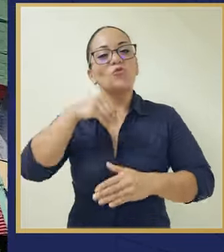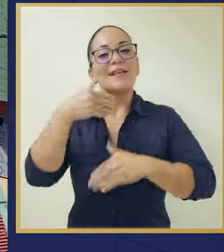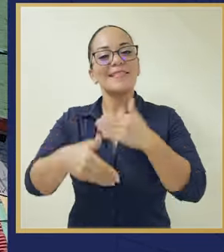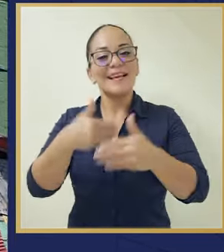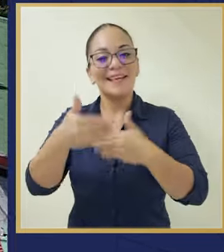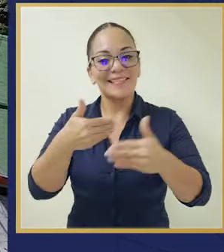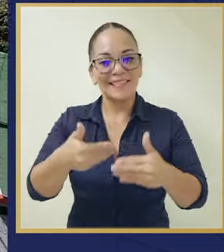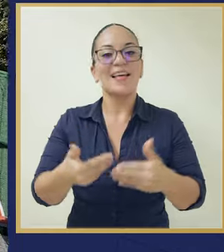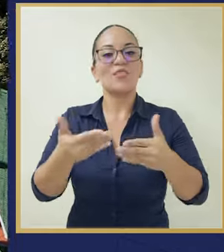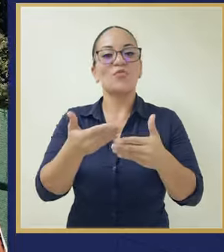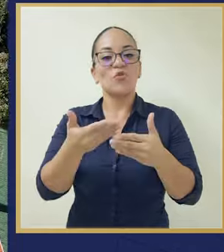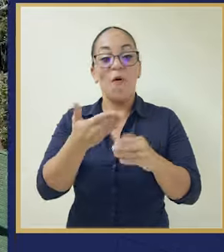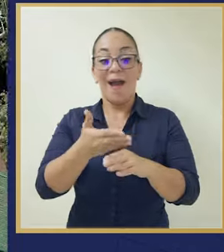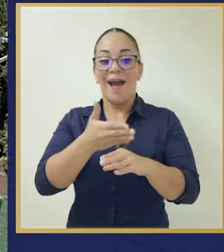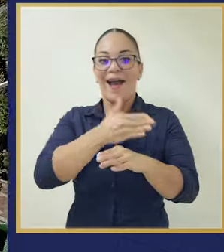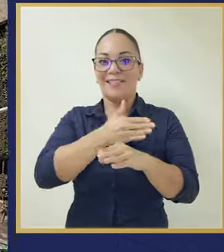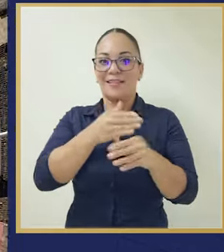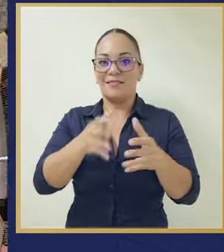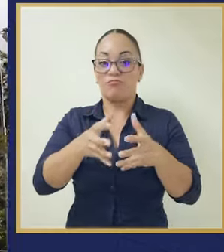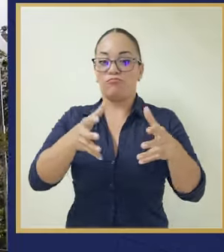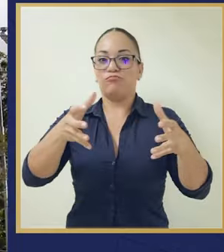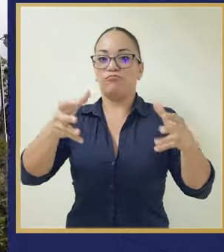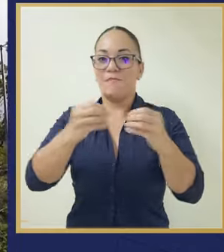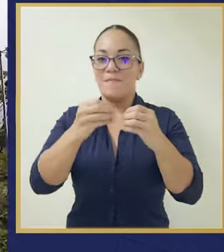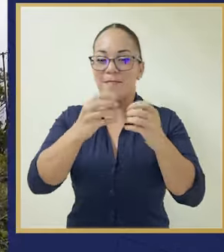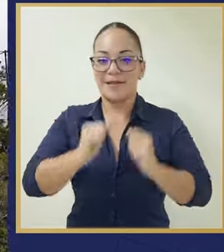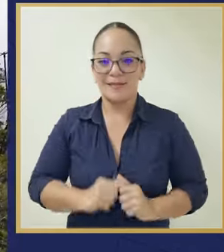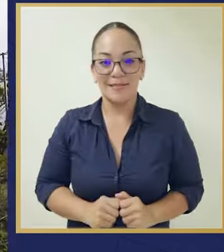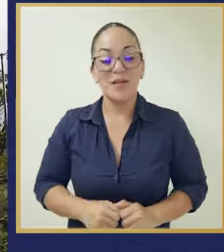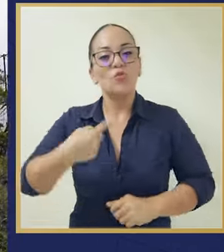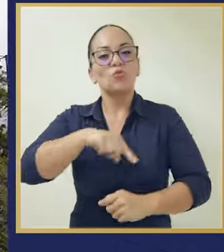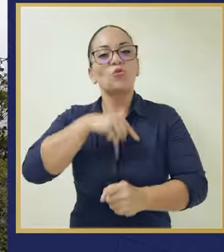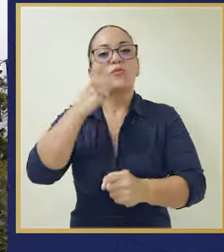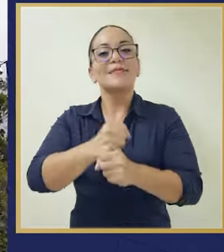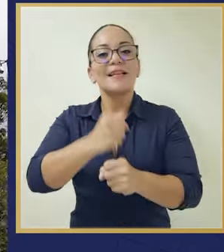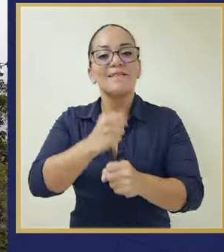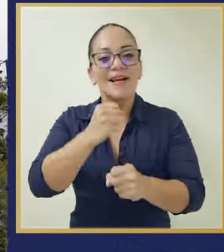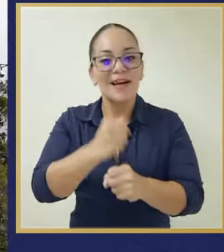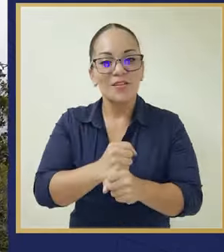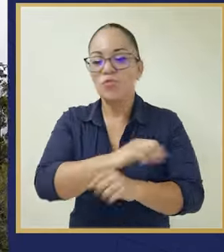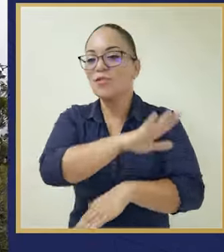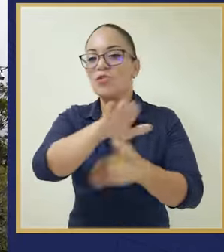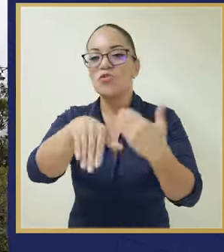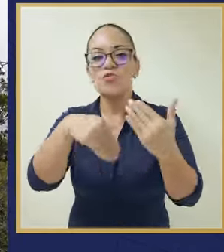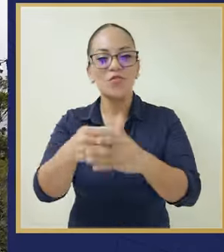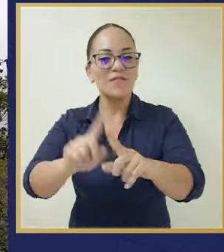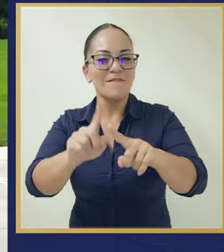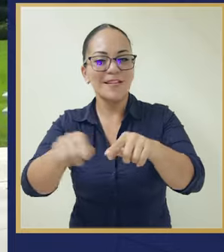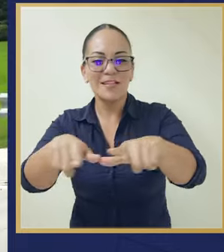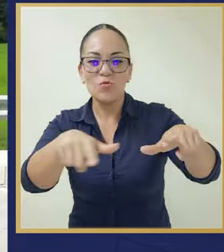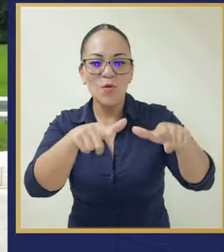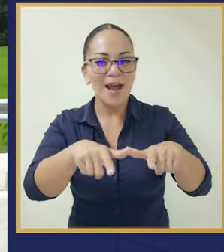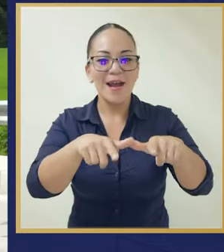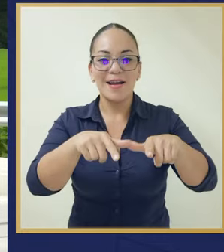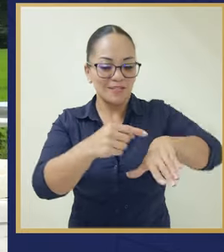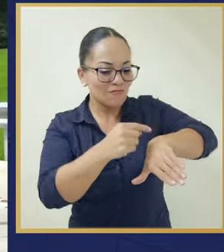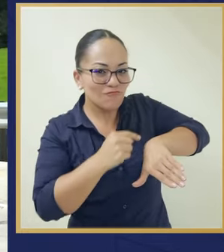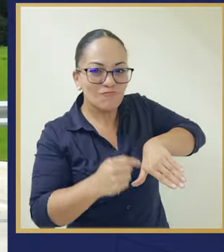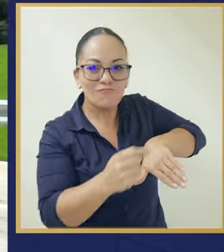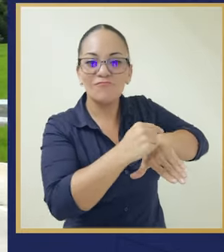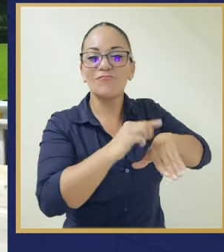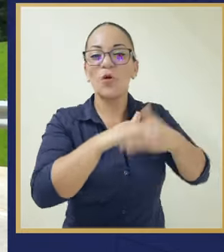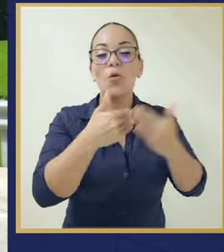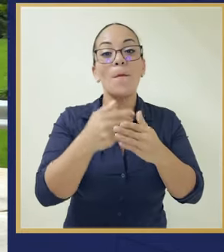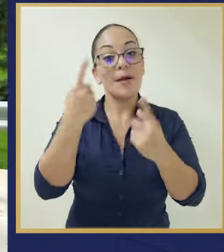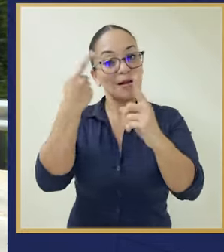adelantándonos al crecimiento. Y estamos trabajando en todos los sectores y regiones,